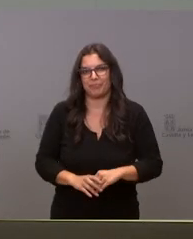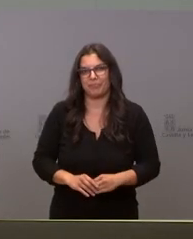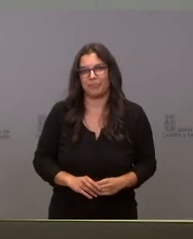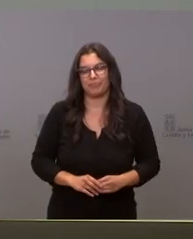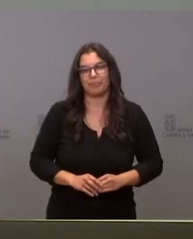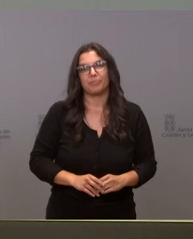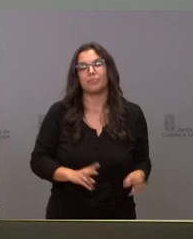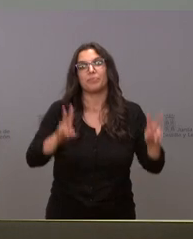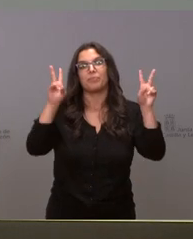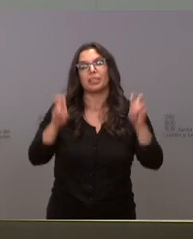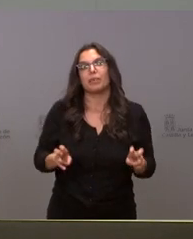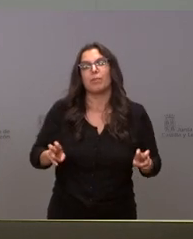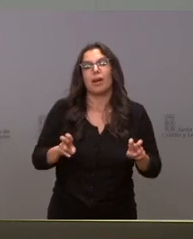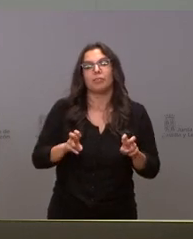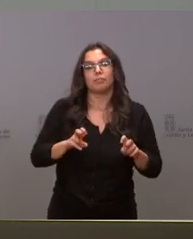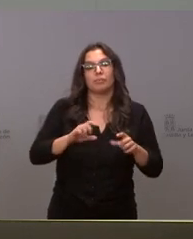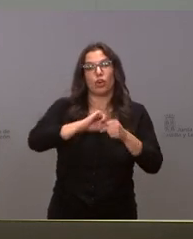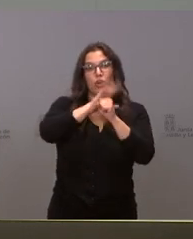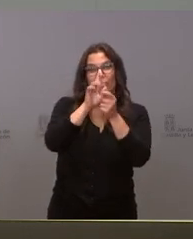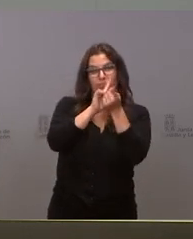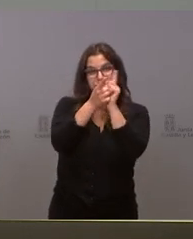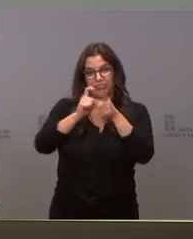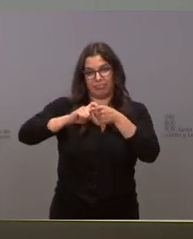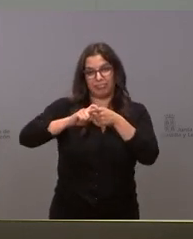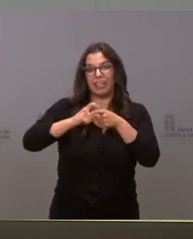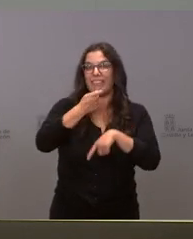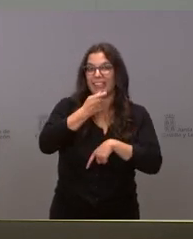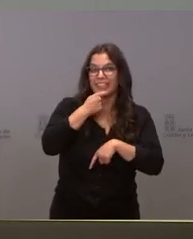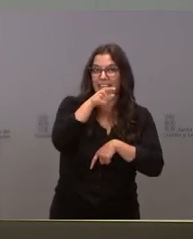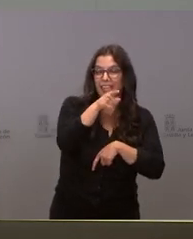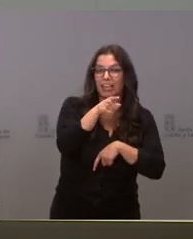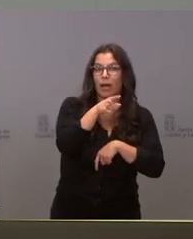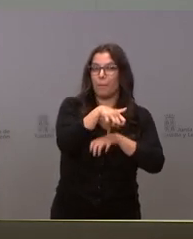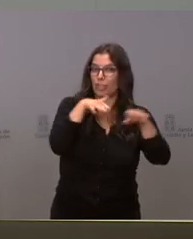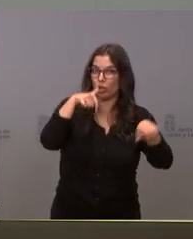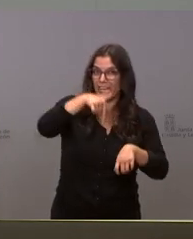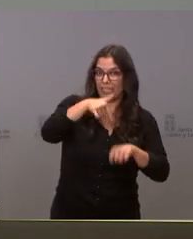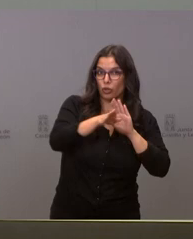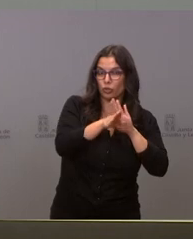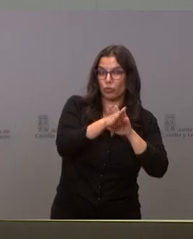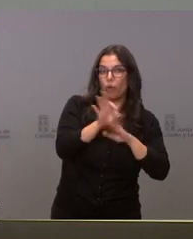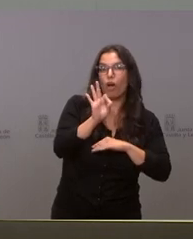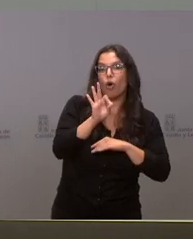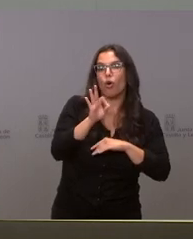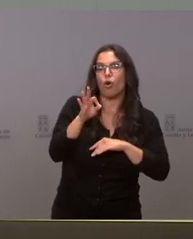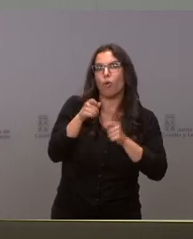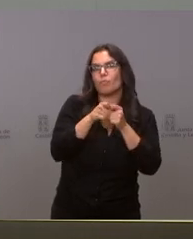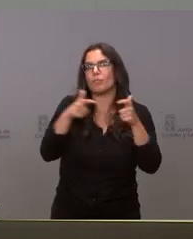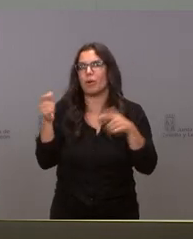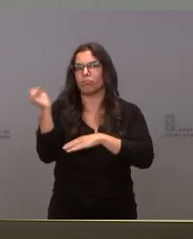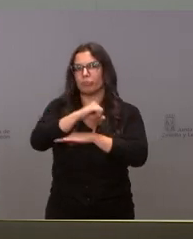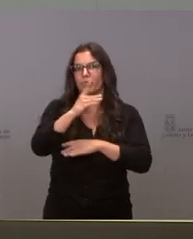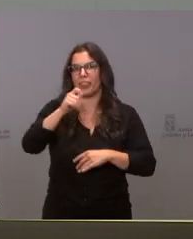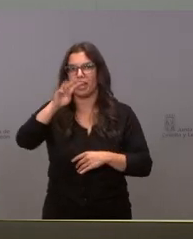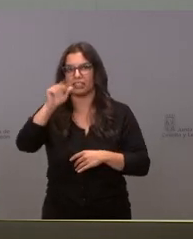Sí, sobre las variantes no sé si la variante británica sigue siendo la predominante en Castileón o si hay un avance importante de la variante